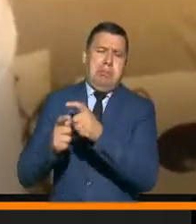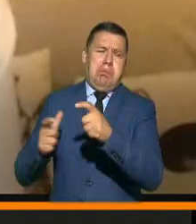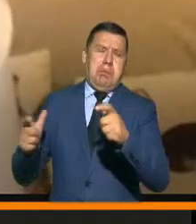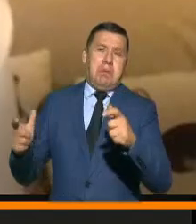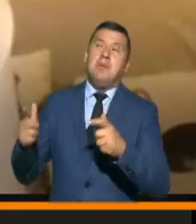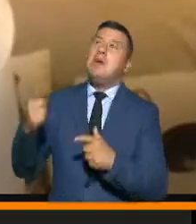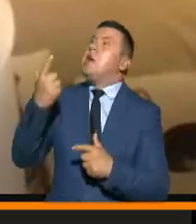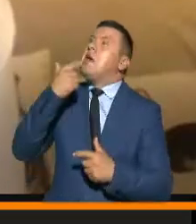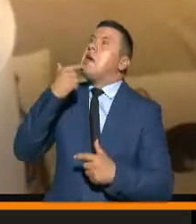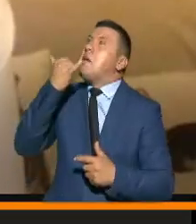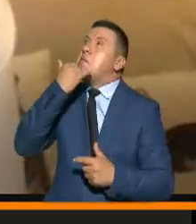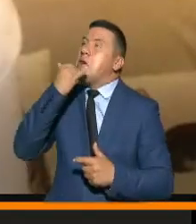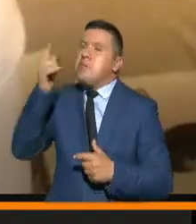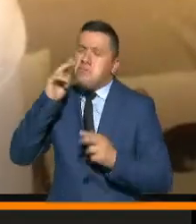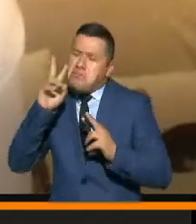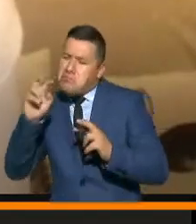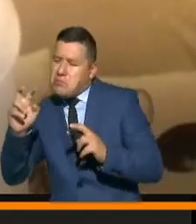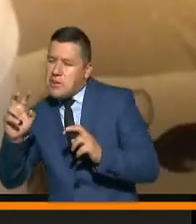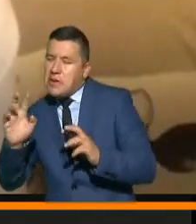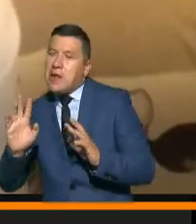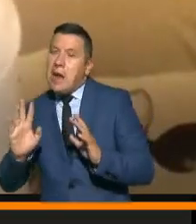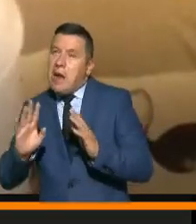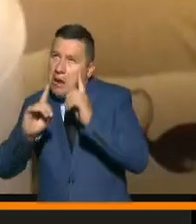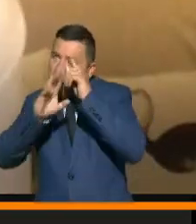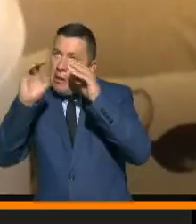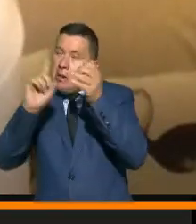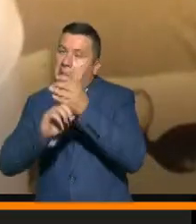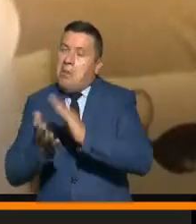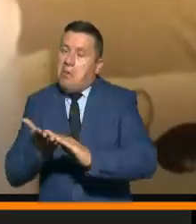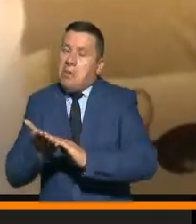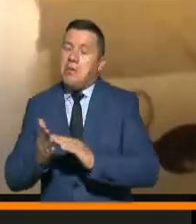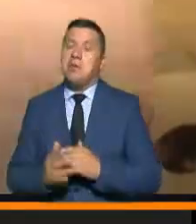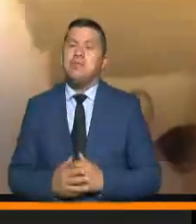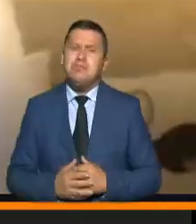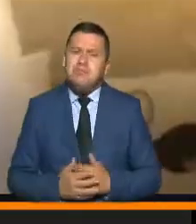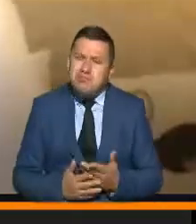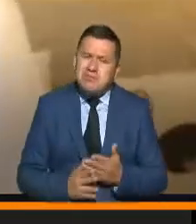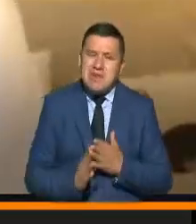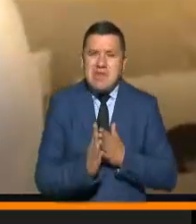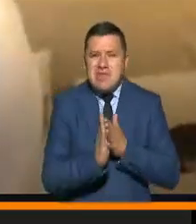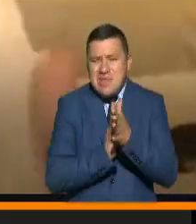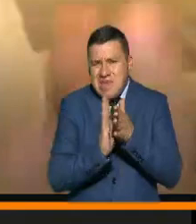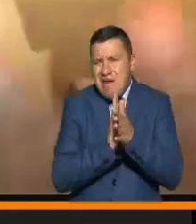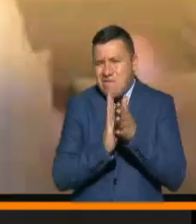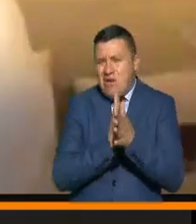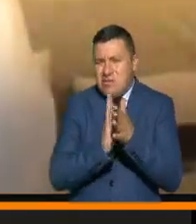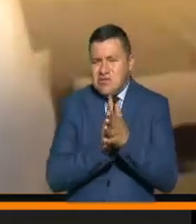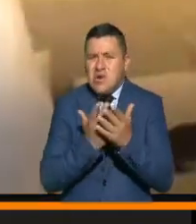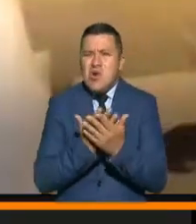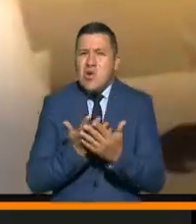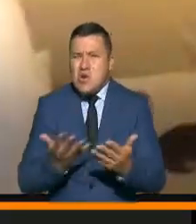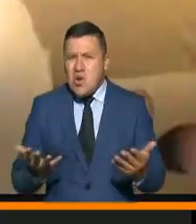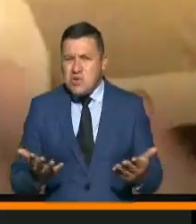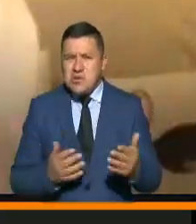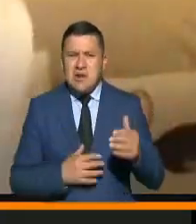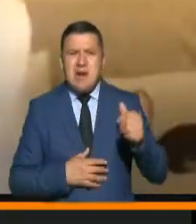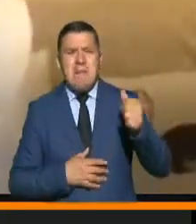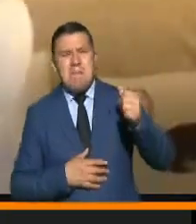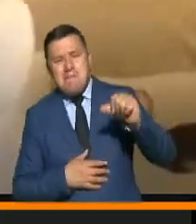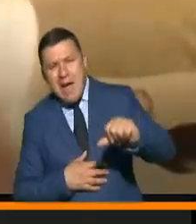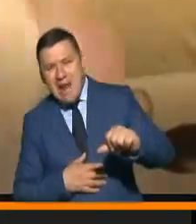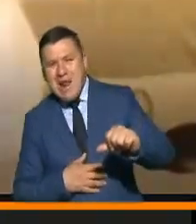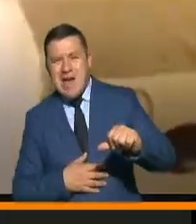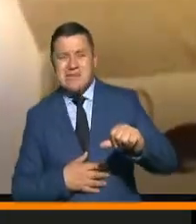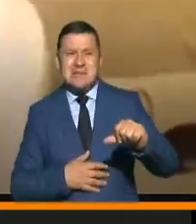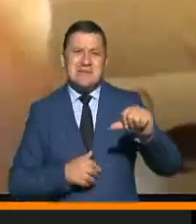revelan que hay elementos esperanzadores. Pero toda esta información combinada de las cosas que son malas, de las cosas